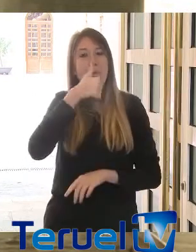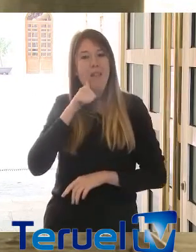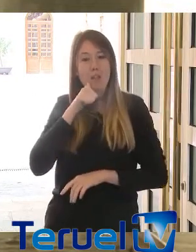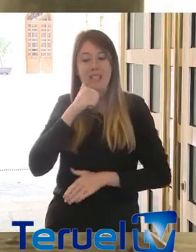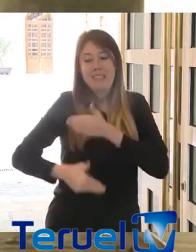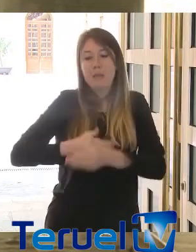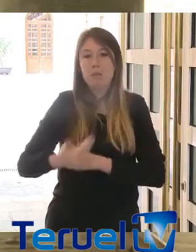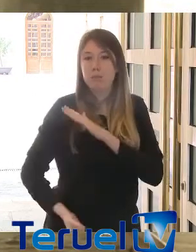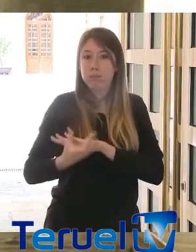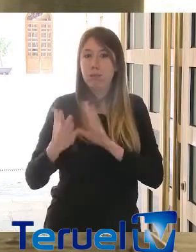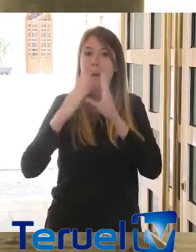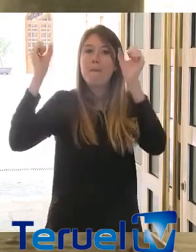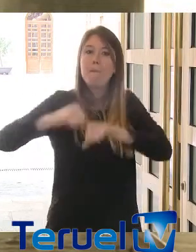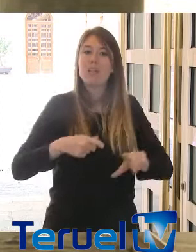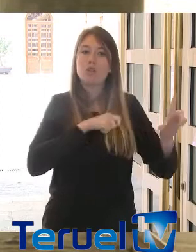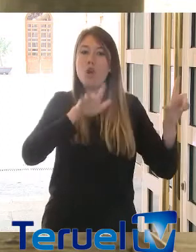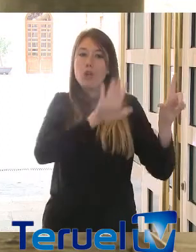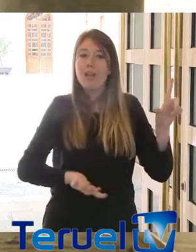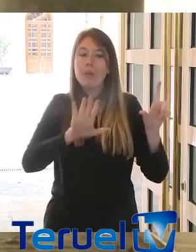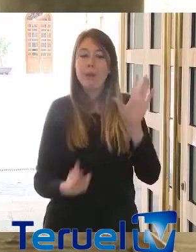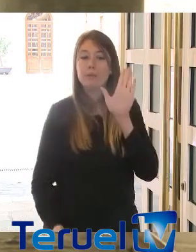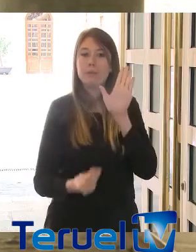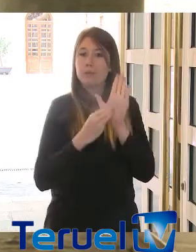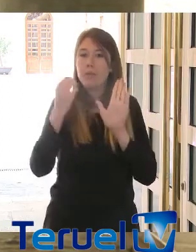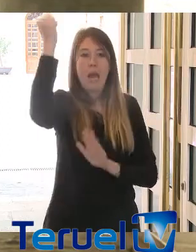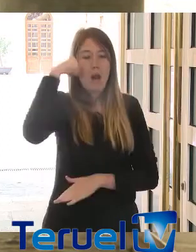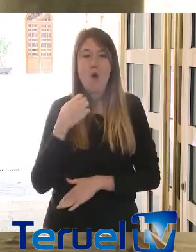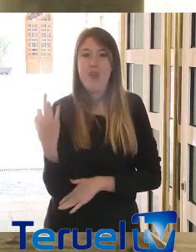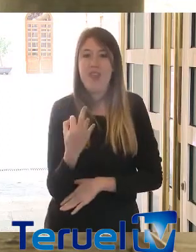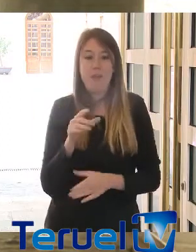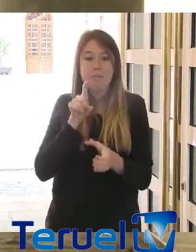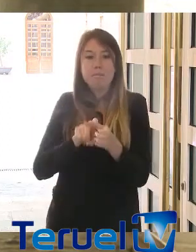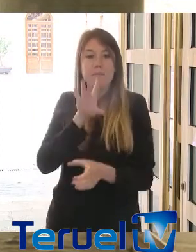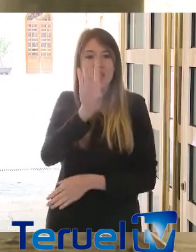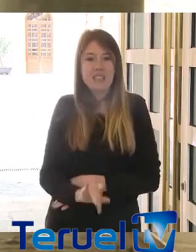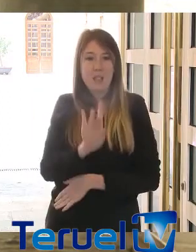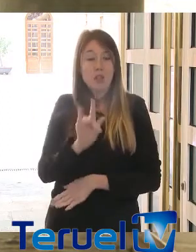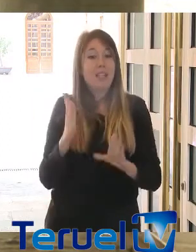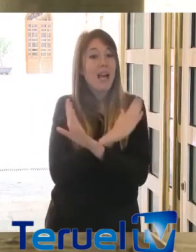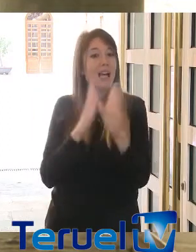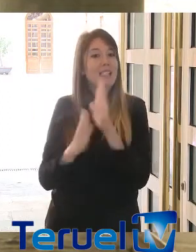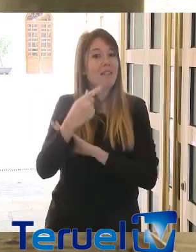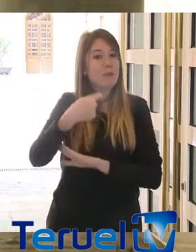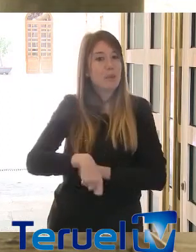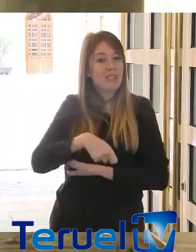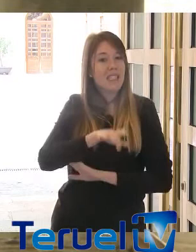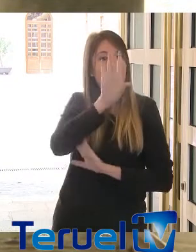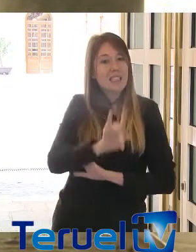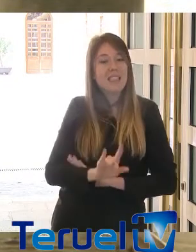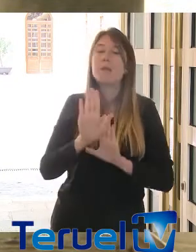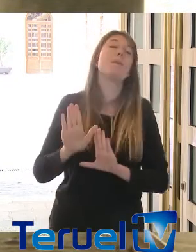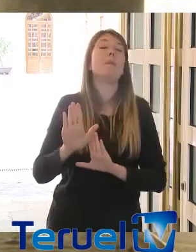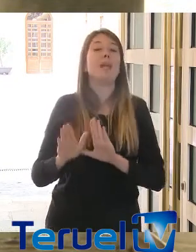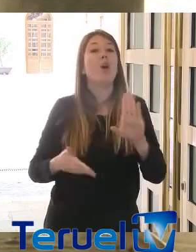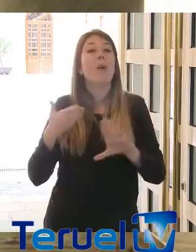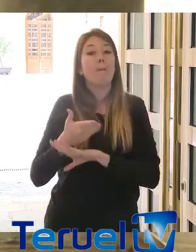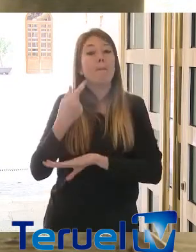gran pacto nacional tiene que estar presente la comunidad autónoma de Aragón a través de su presidente, pero su presidente quiere ir